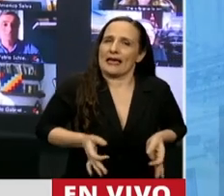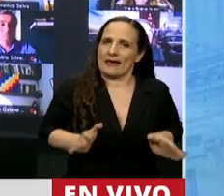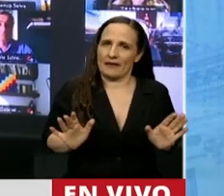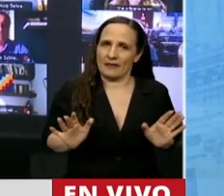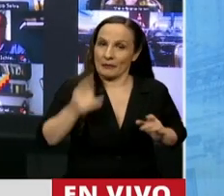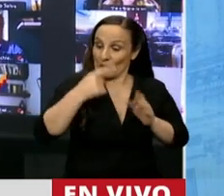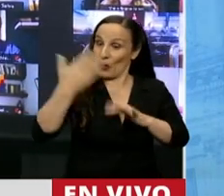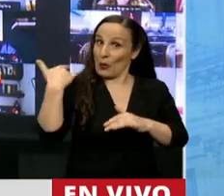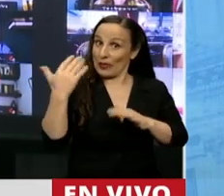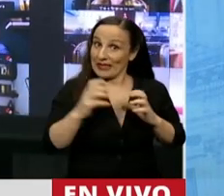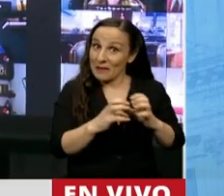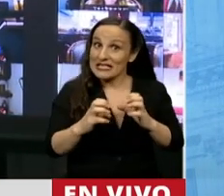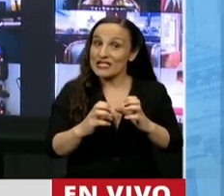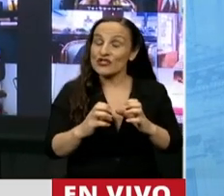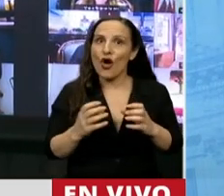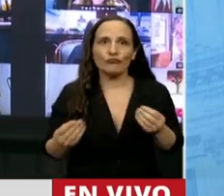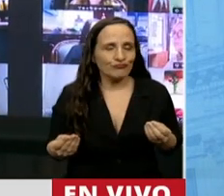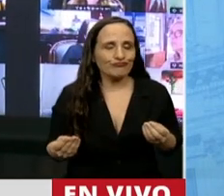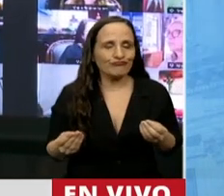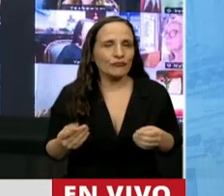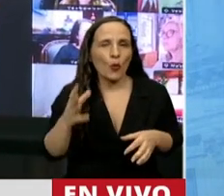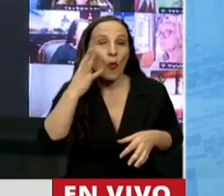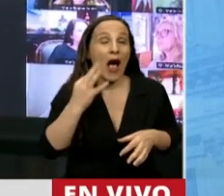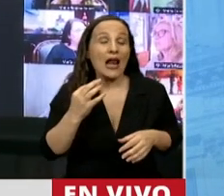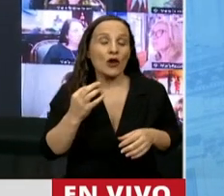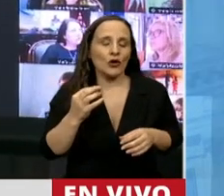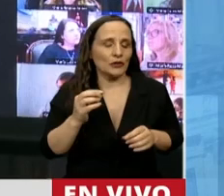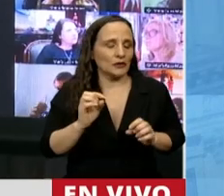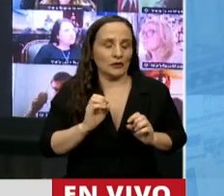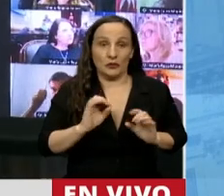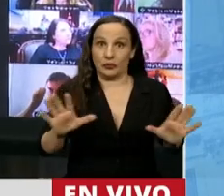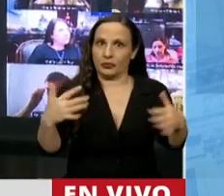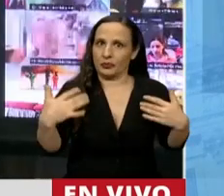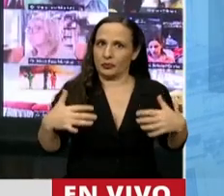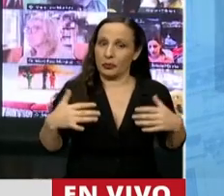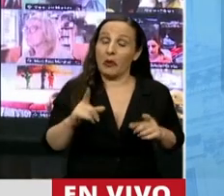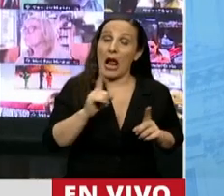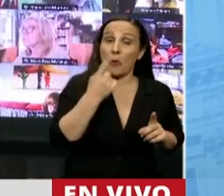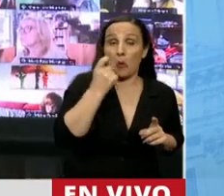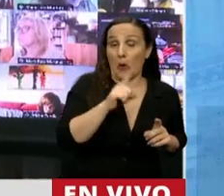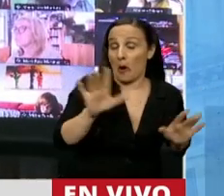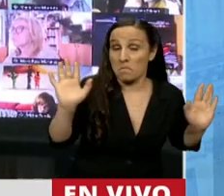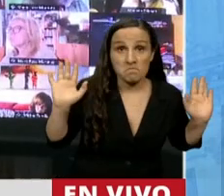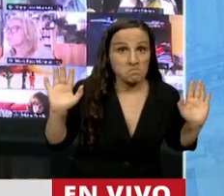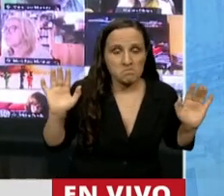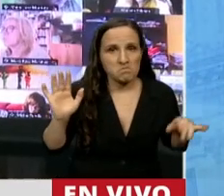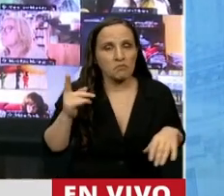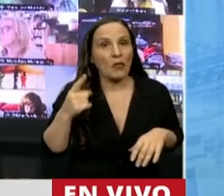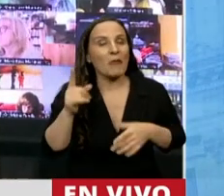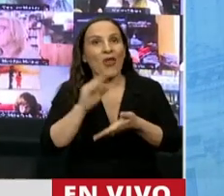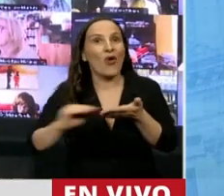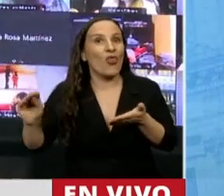sesión ocurrió algo grotesco, a mi modo de ver, para algunos podrá haber pasado desapercibido. Pero un